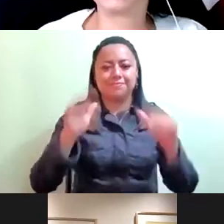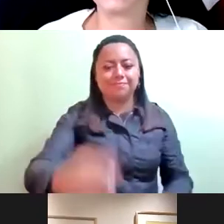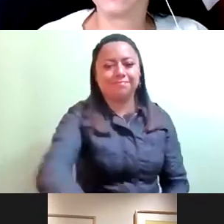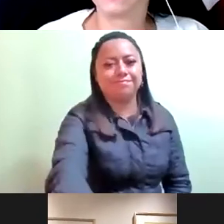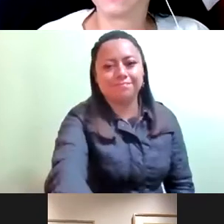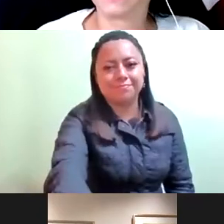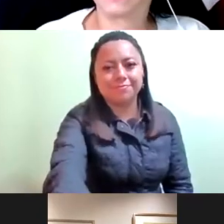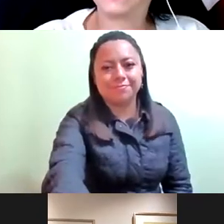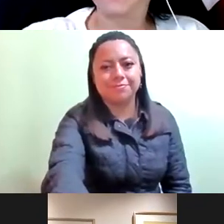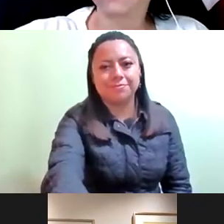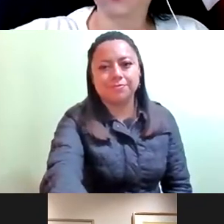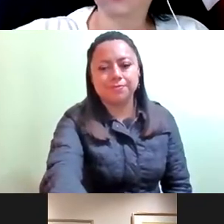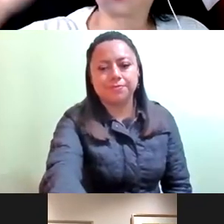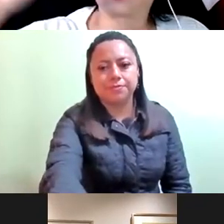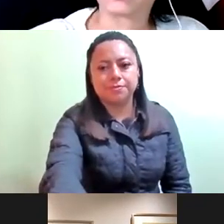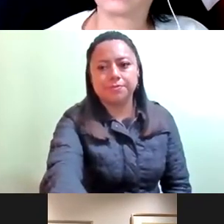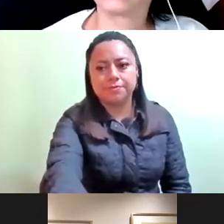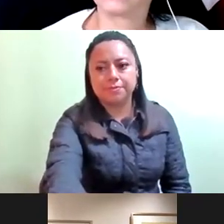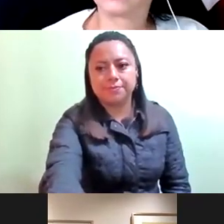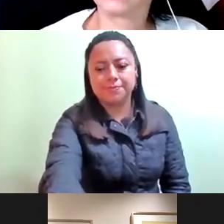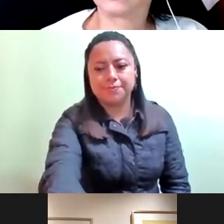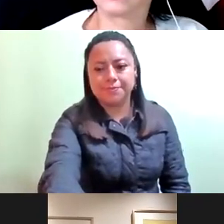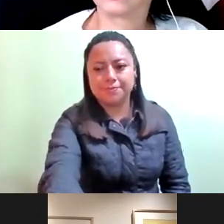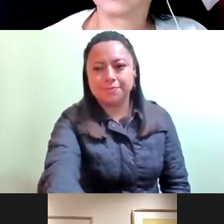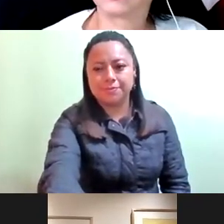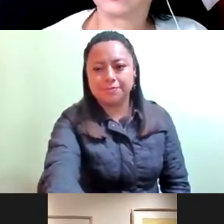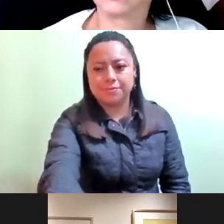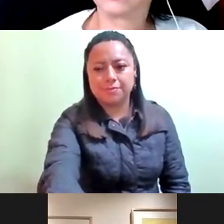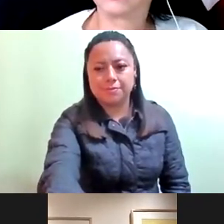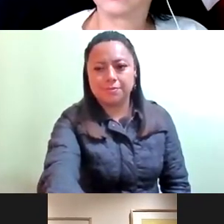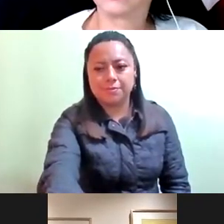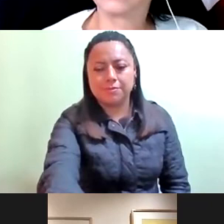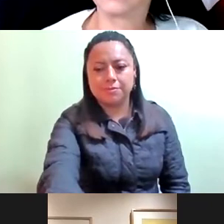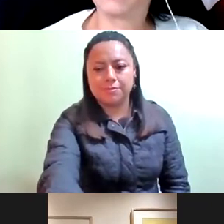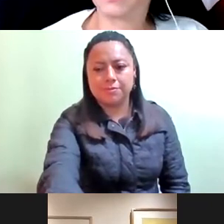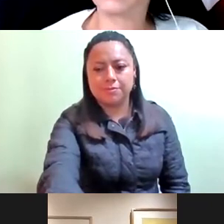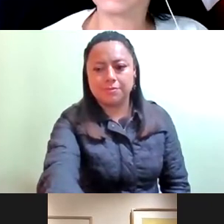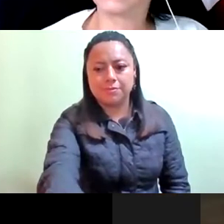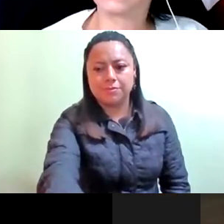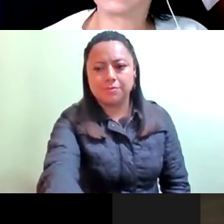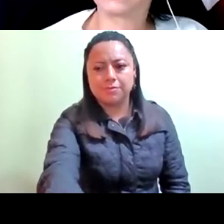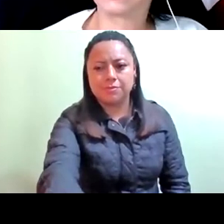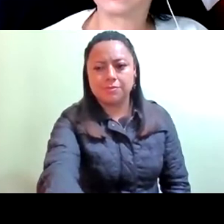saludos Gracias Muy buenas noches, gracias Buenas noches